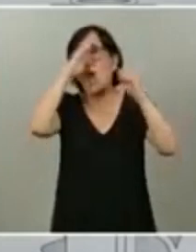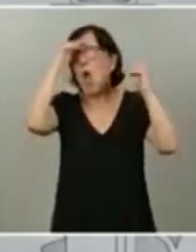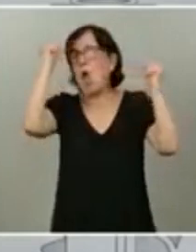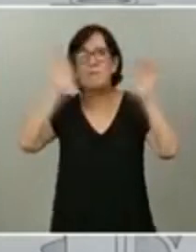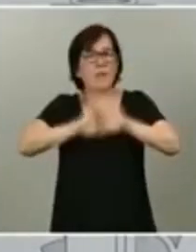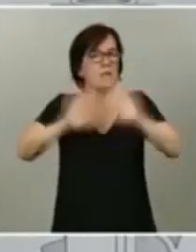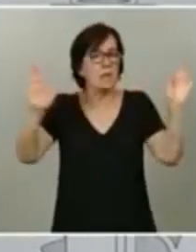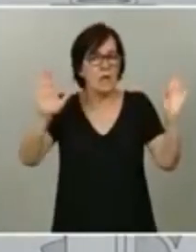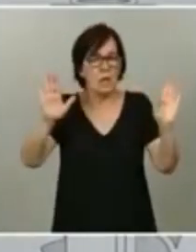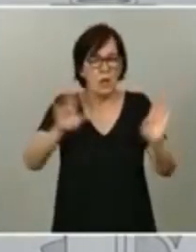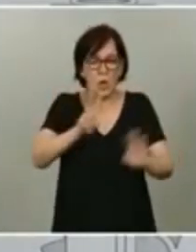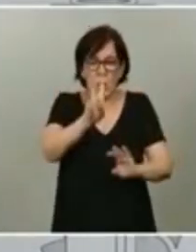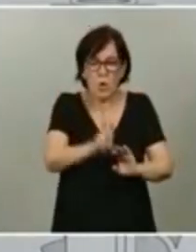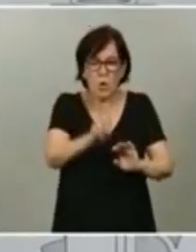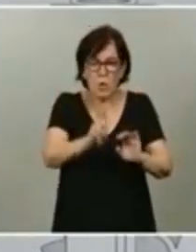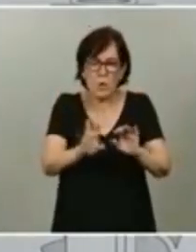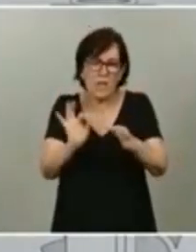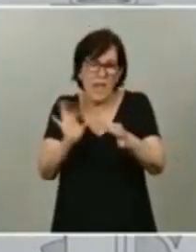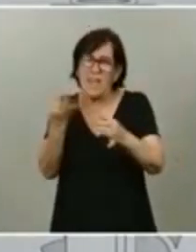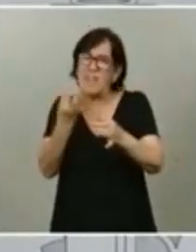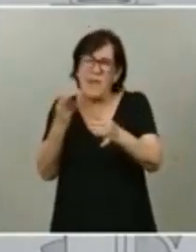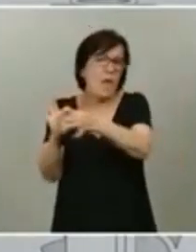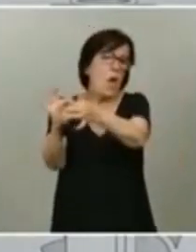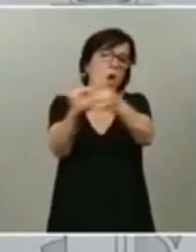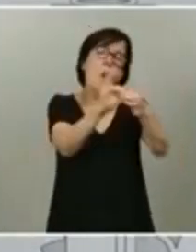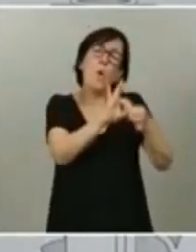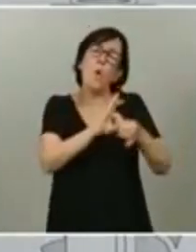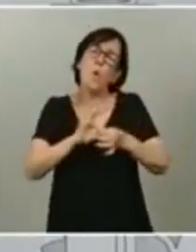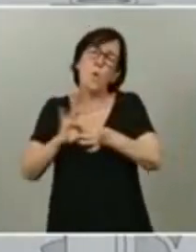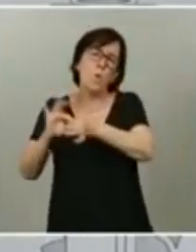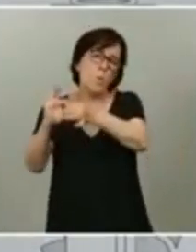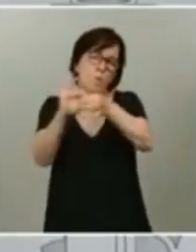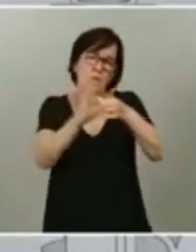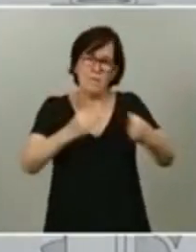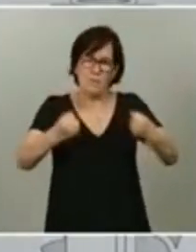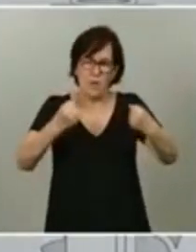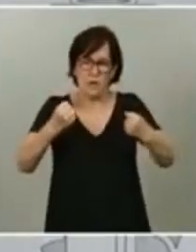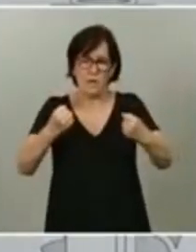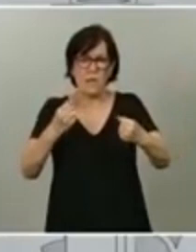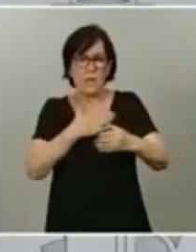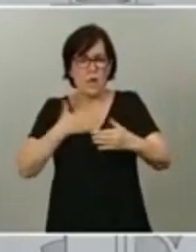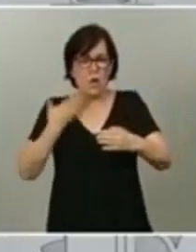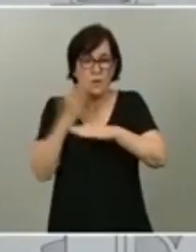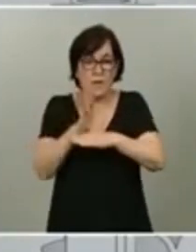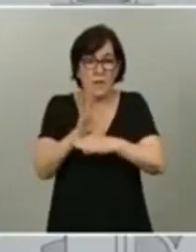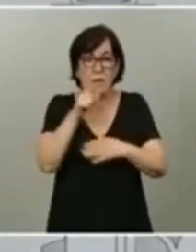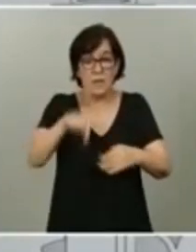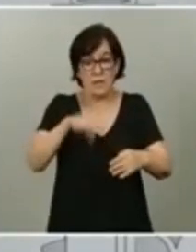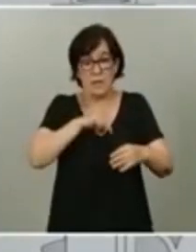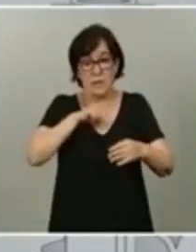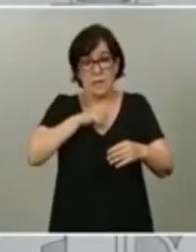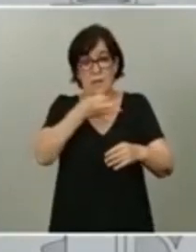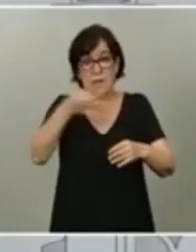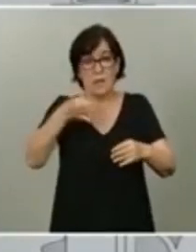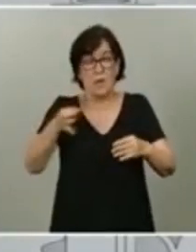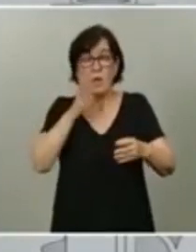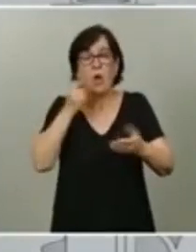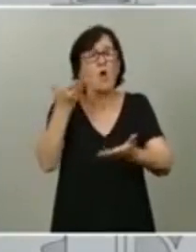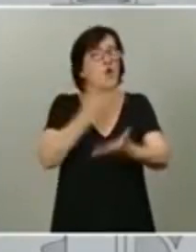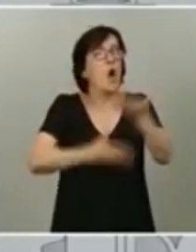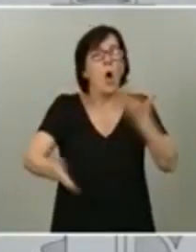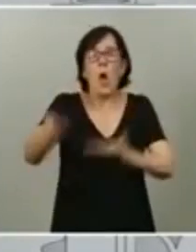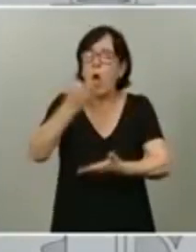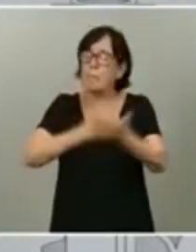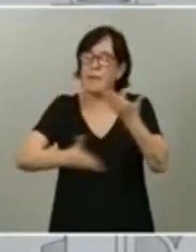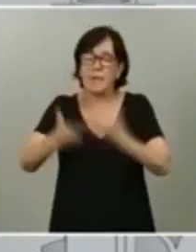es unir fuerzas, propósitos. Lo eficaz, lo que tiene sentido en estas horas tan críticas es cooperar. Es